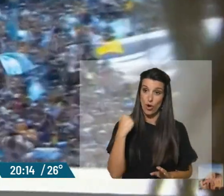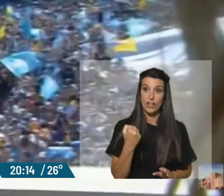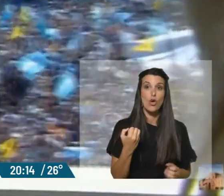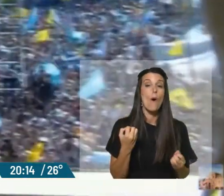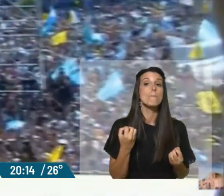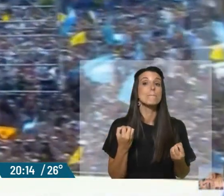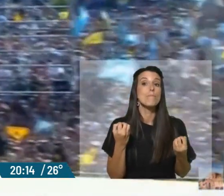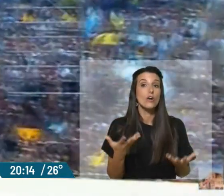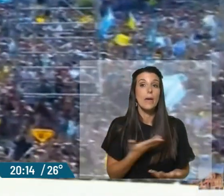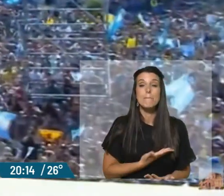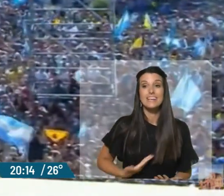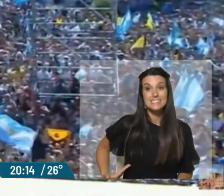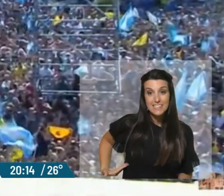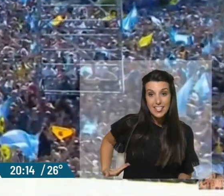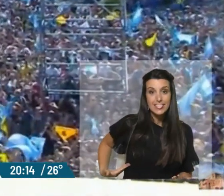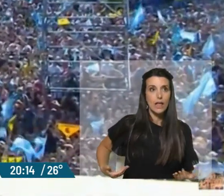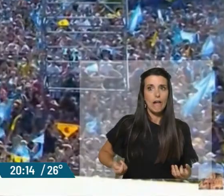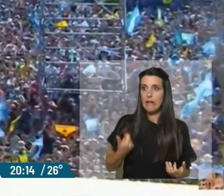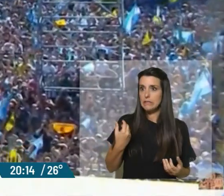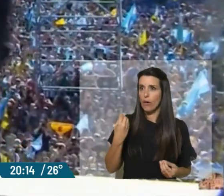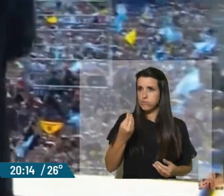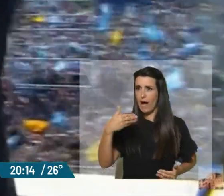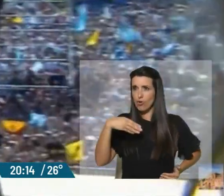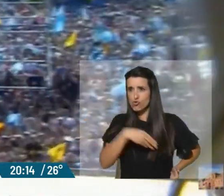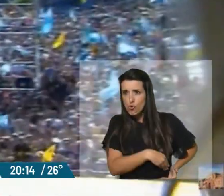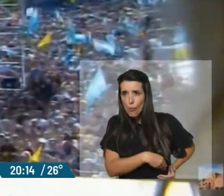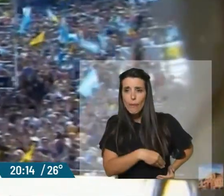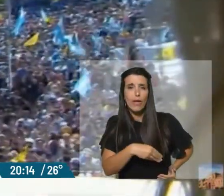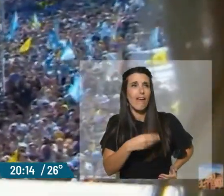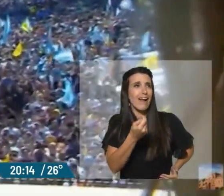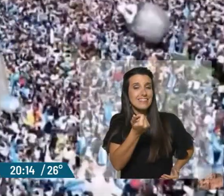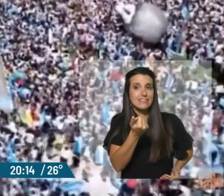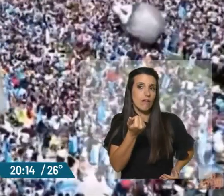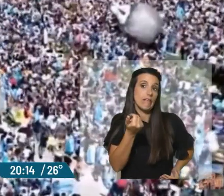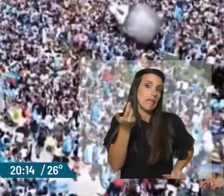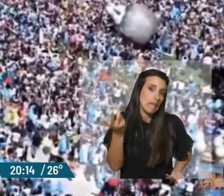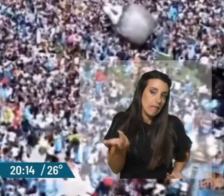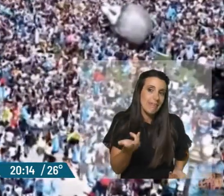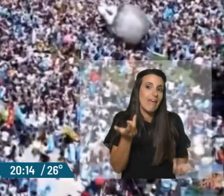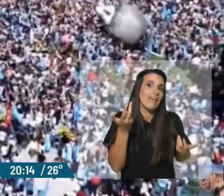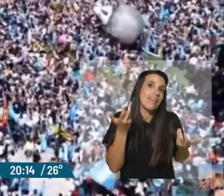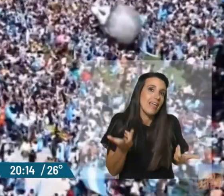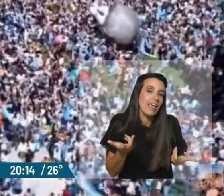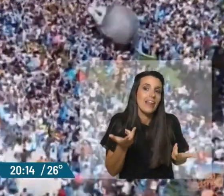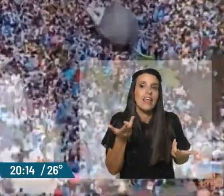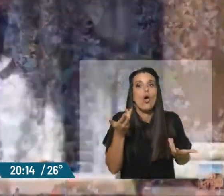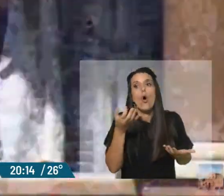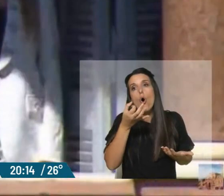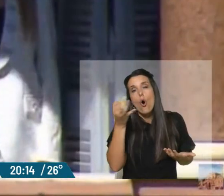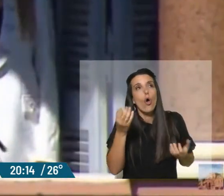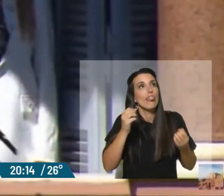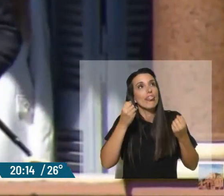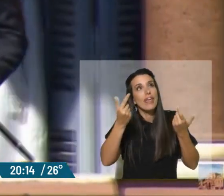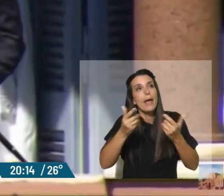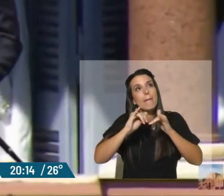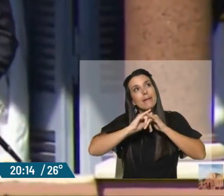¿por qué un presidente que está asumiendo que uno tendría naturalmente la expectativa de que ofrezca